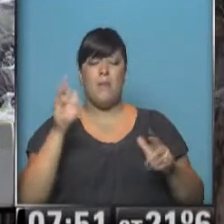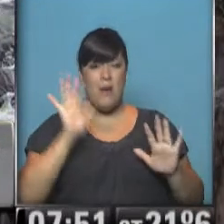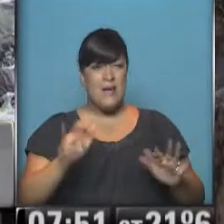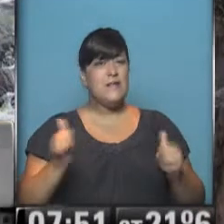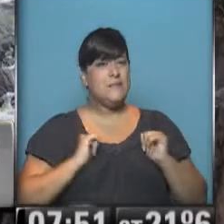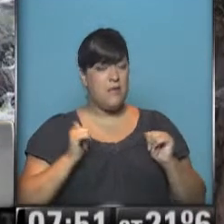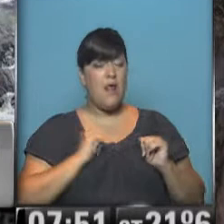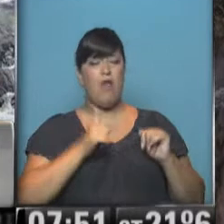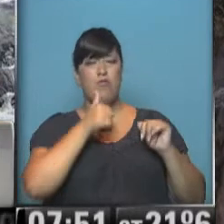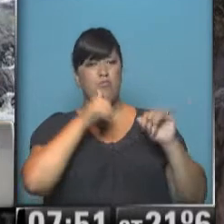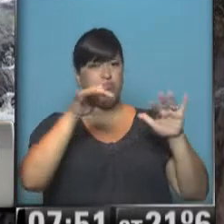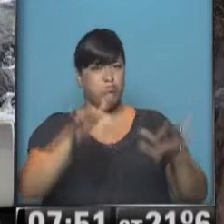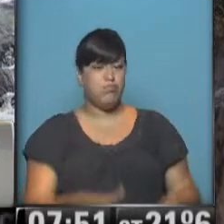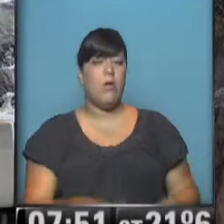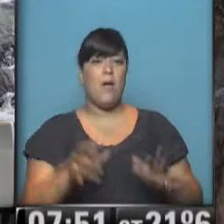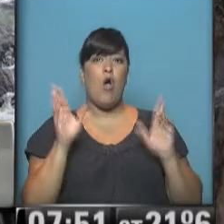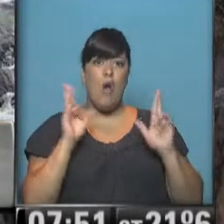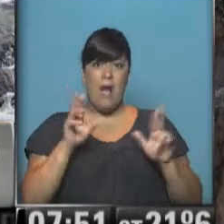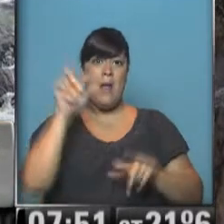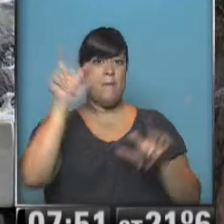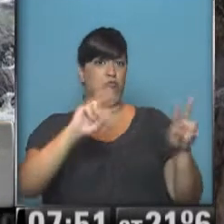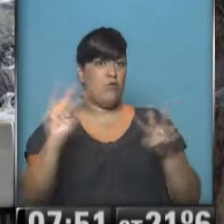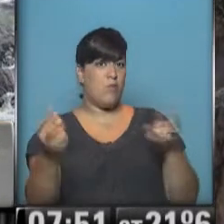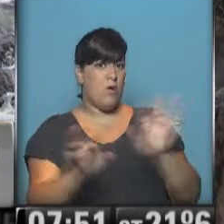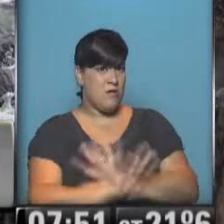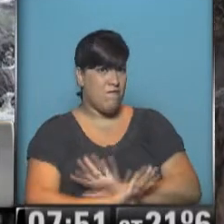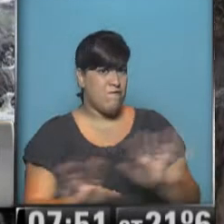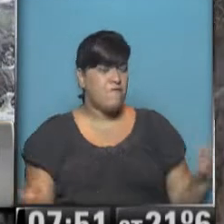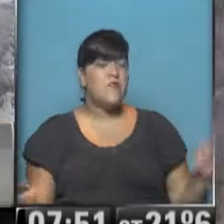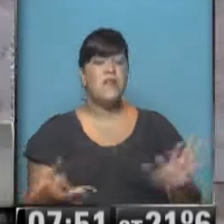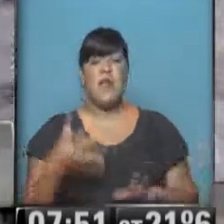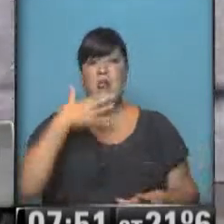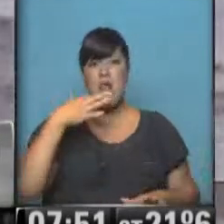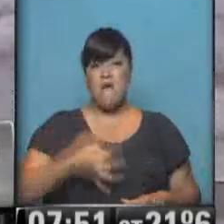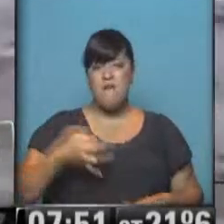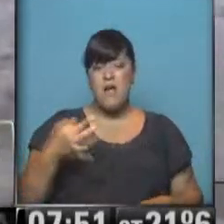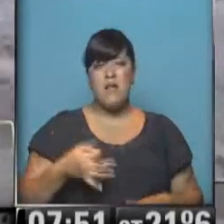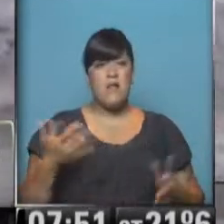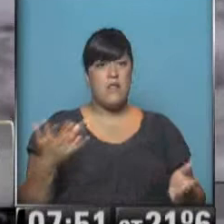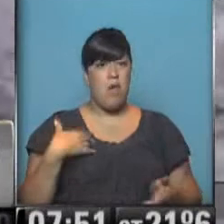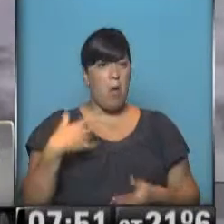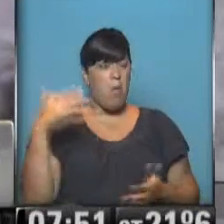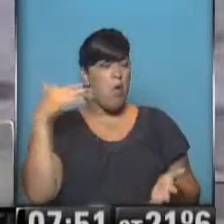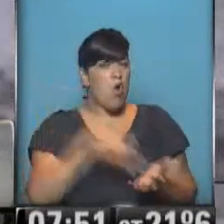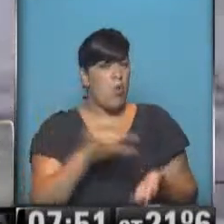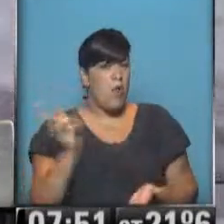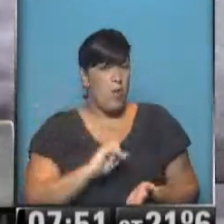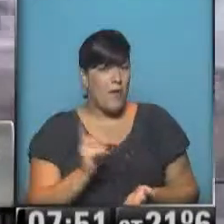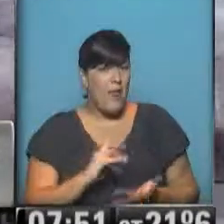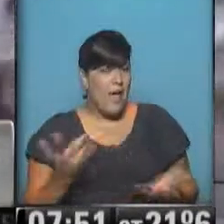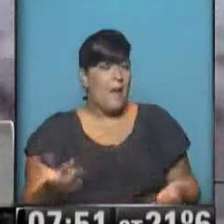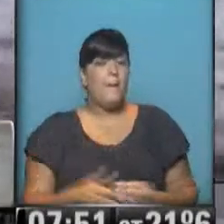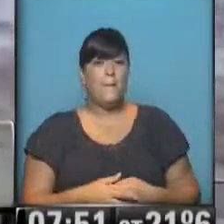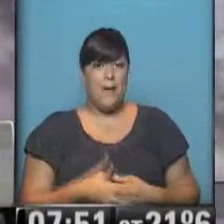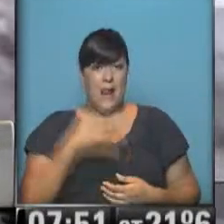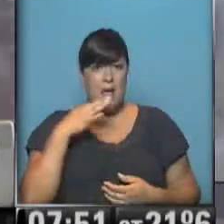para ver que no haya más desgracia. Y la verdad es que nunca me imaginé, la verdad es que para